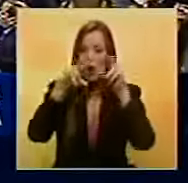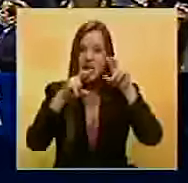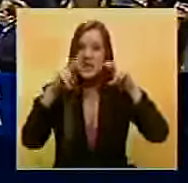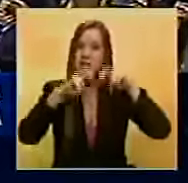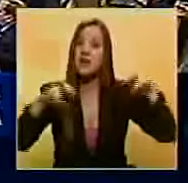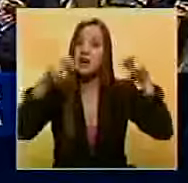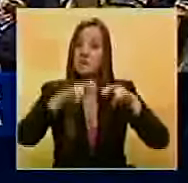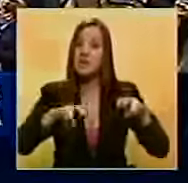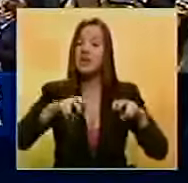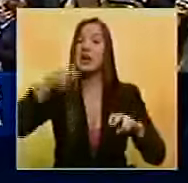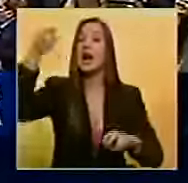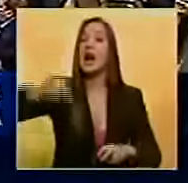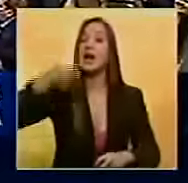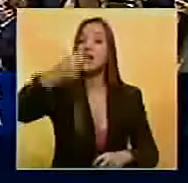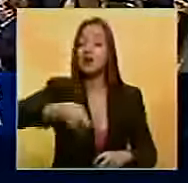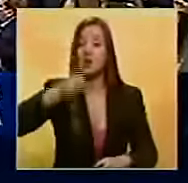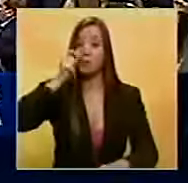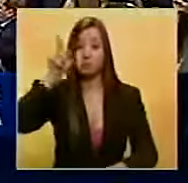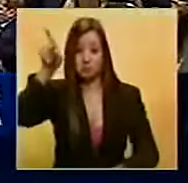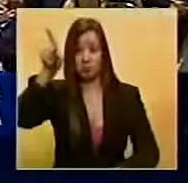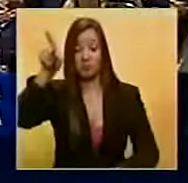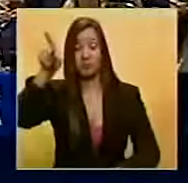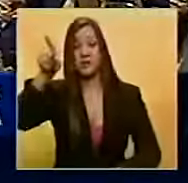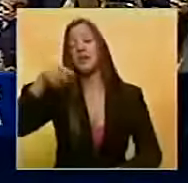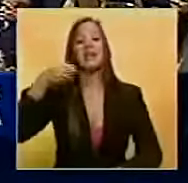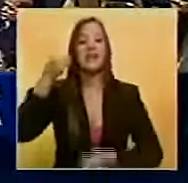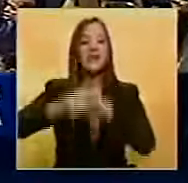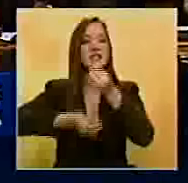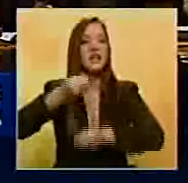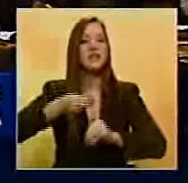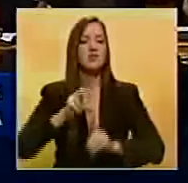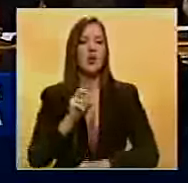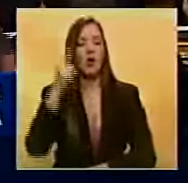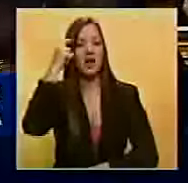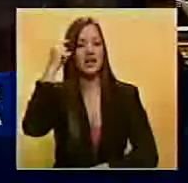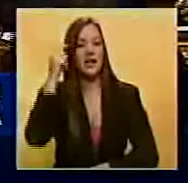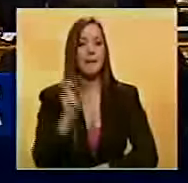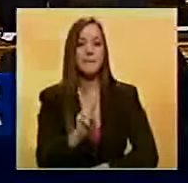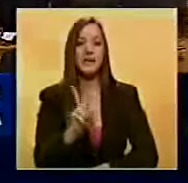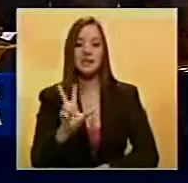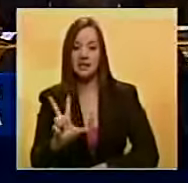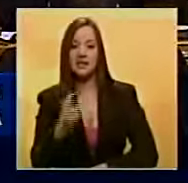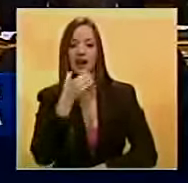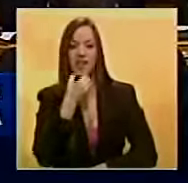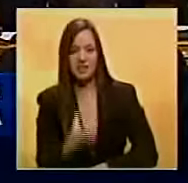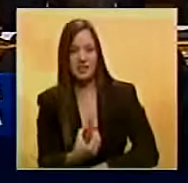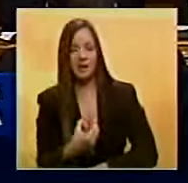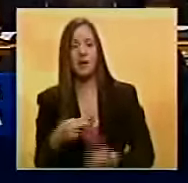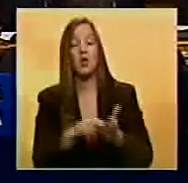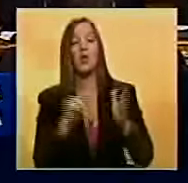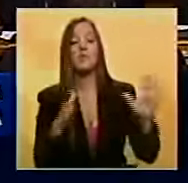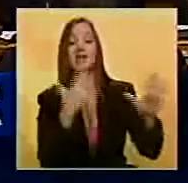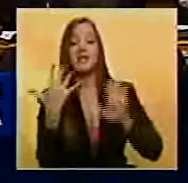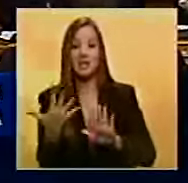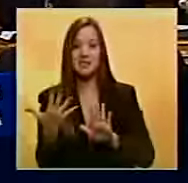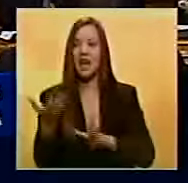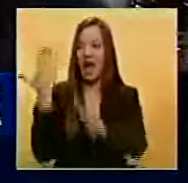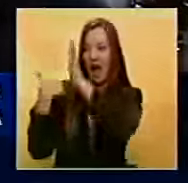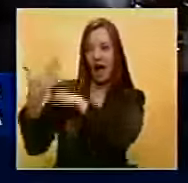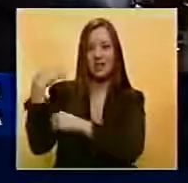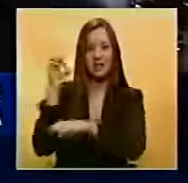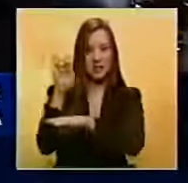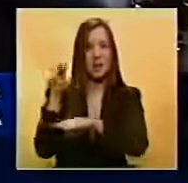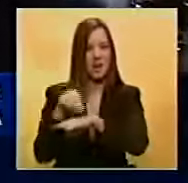principales del Tribunal Supremo de Justicia realizada en la sesión del día 23 de diciembre de 2015 por el Parlamento saliente.